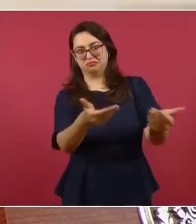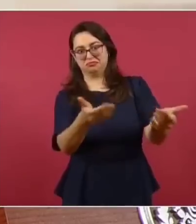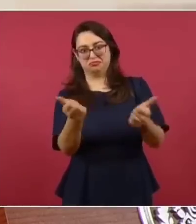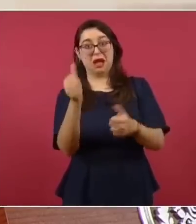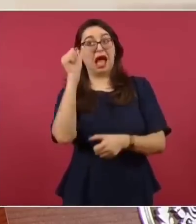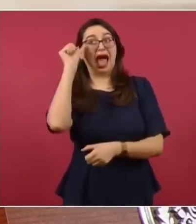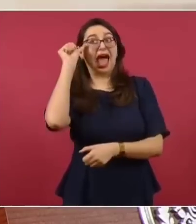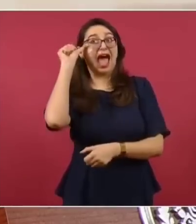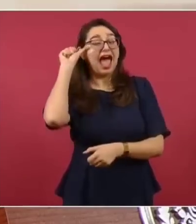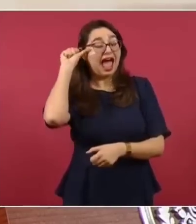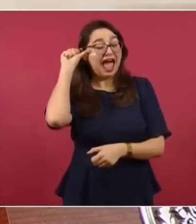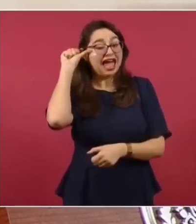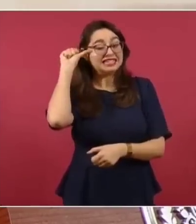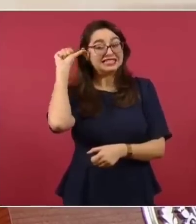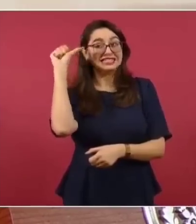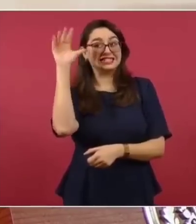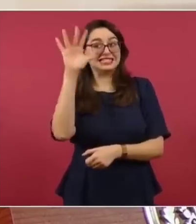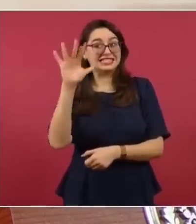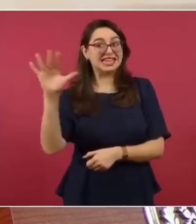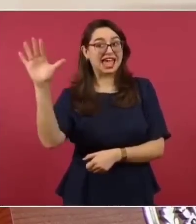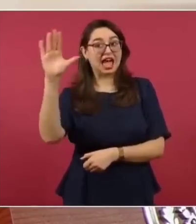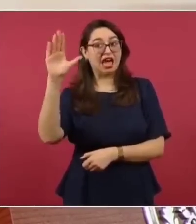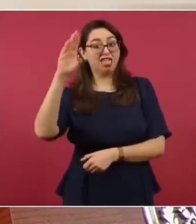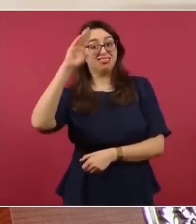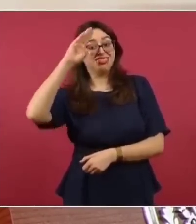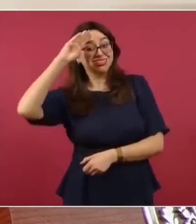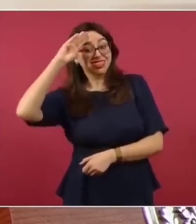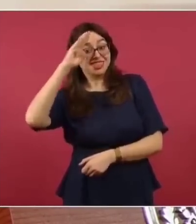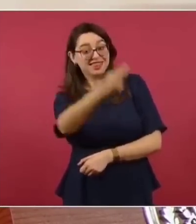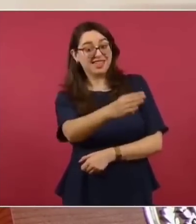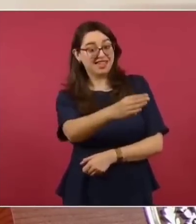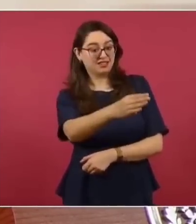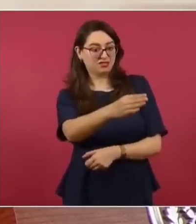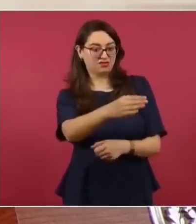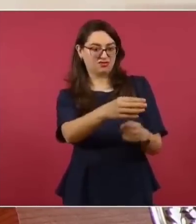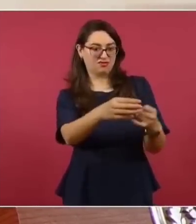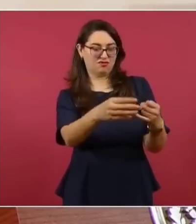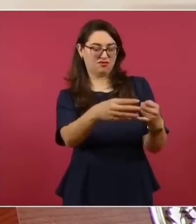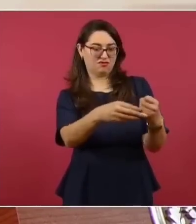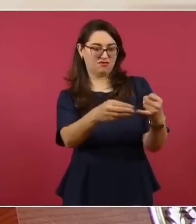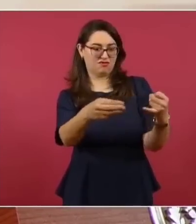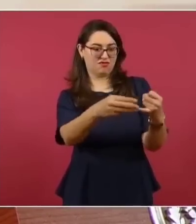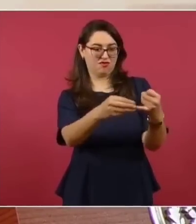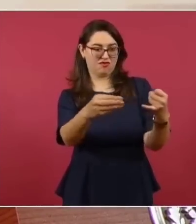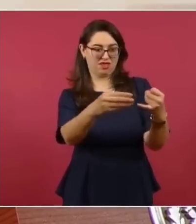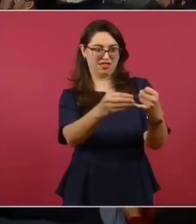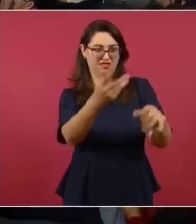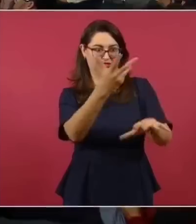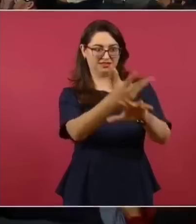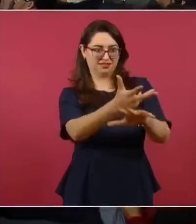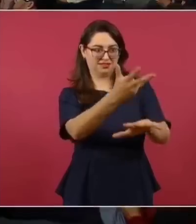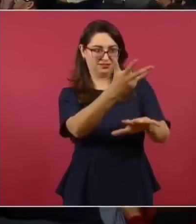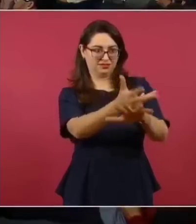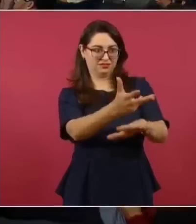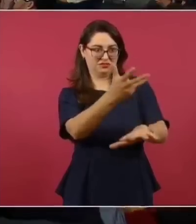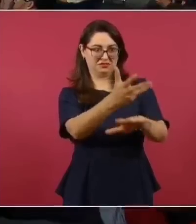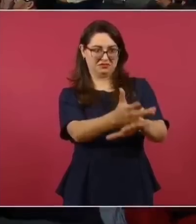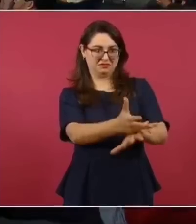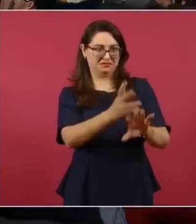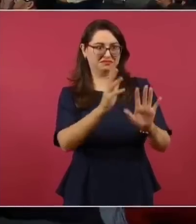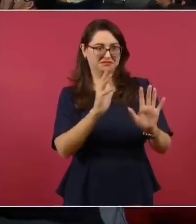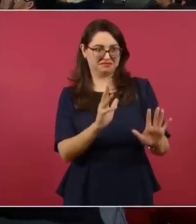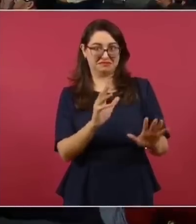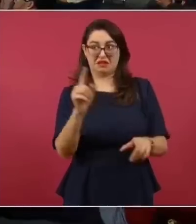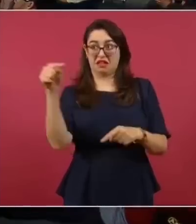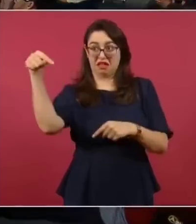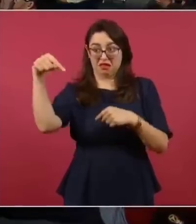Asia, eso está aprobado, para que no nos